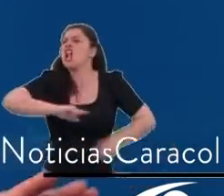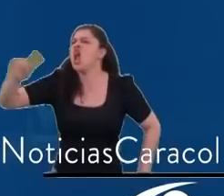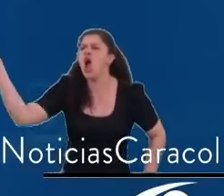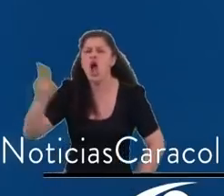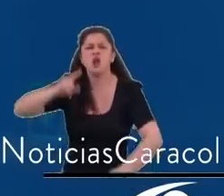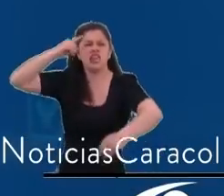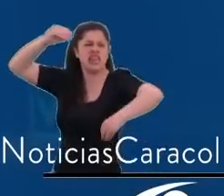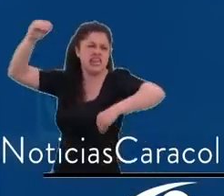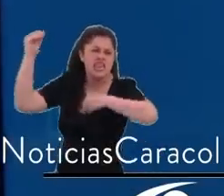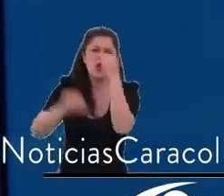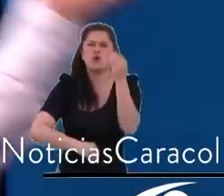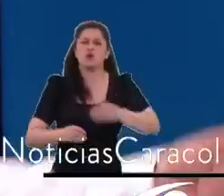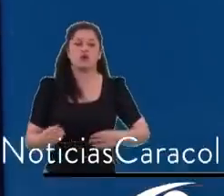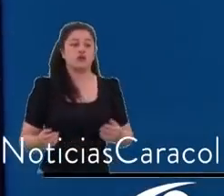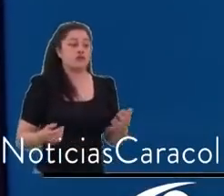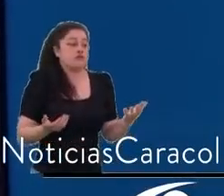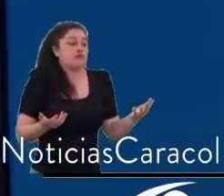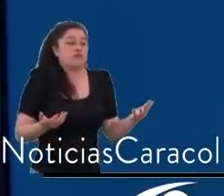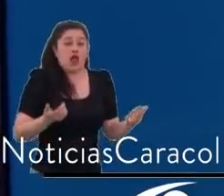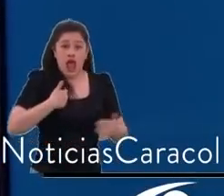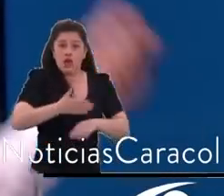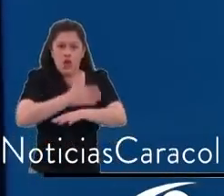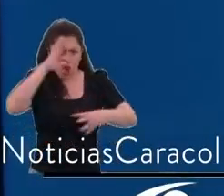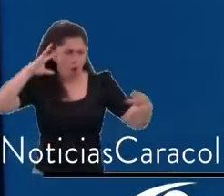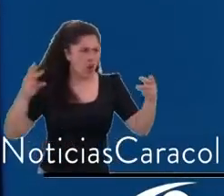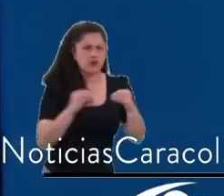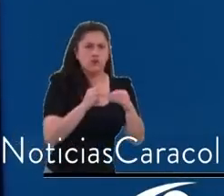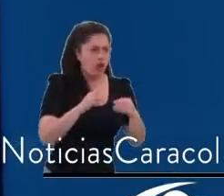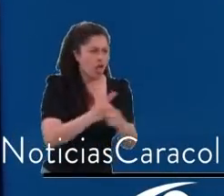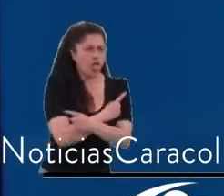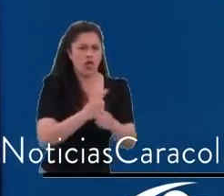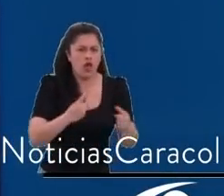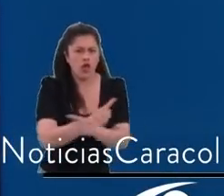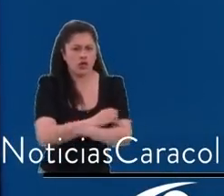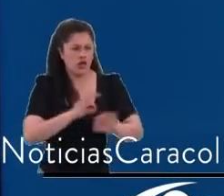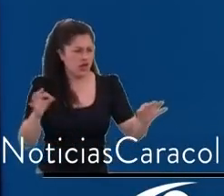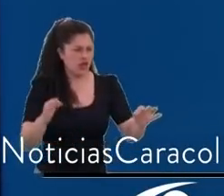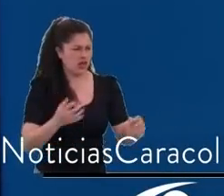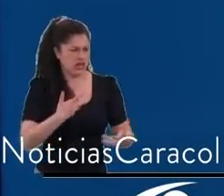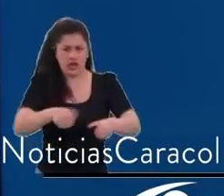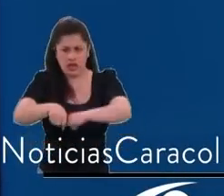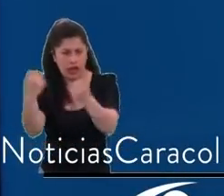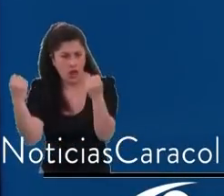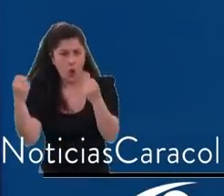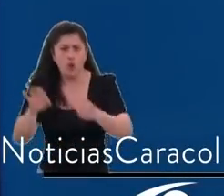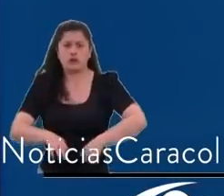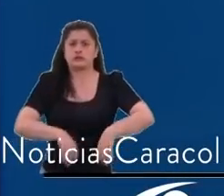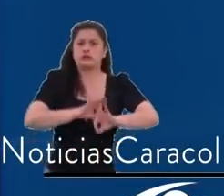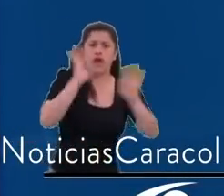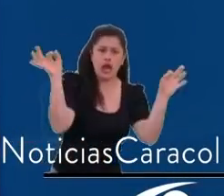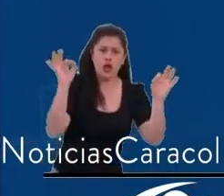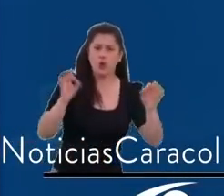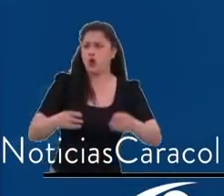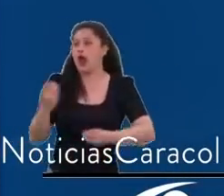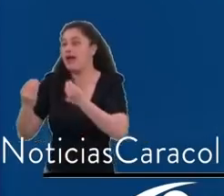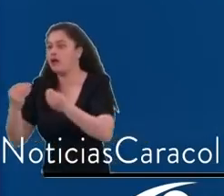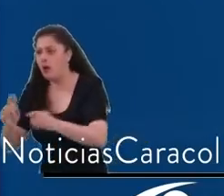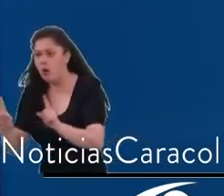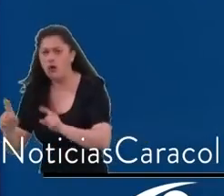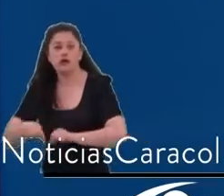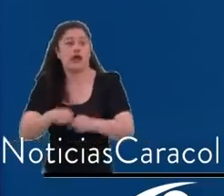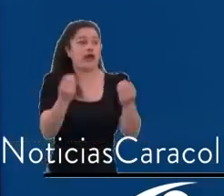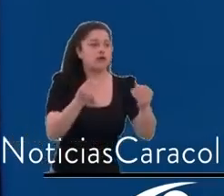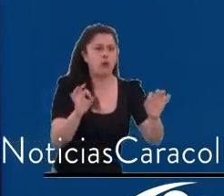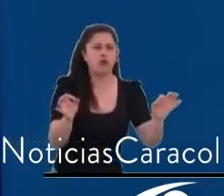políticos y los alcaldes. El uno hace, el otro daña, el otro para, el otro desbarata. Y las consecuencias las pagan los bogotanos. Yo estoy absolutamente